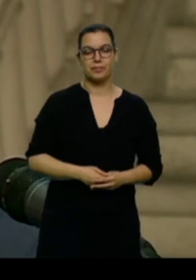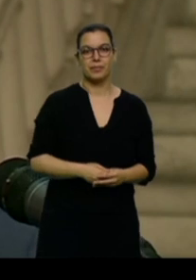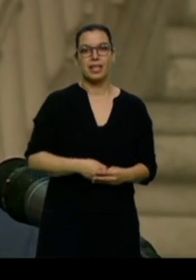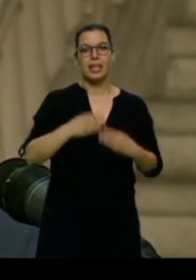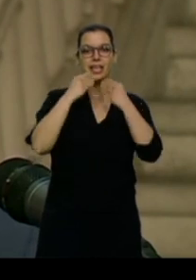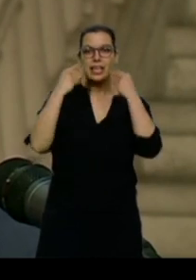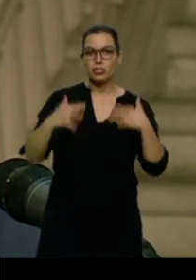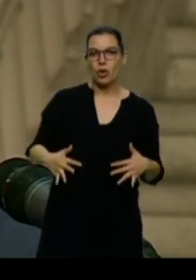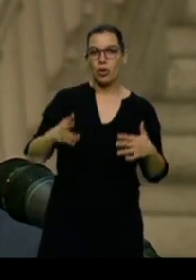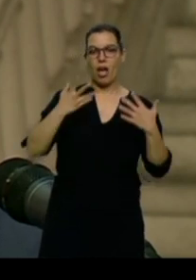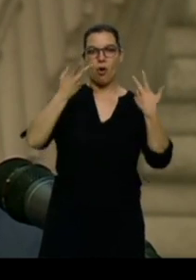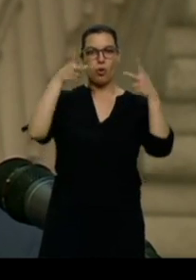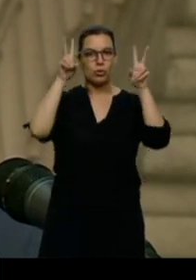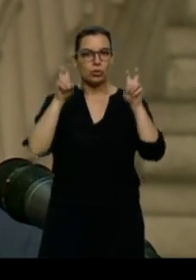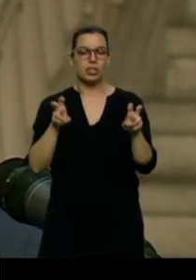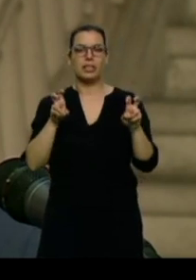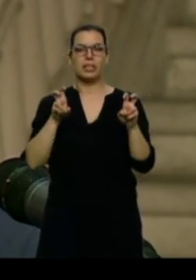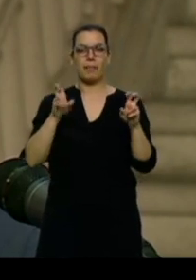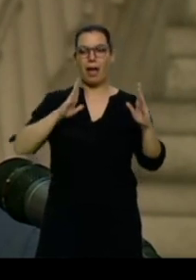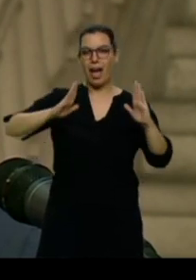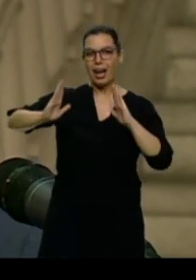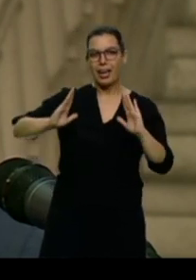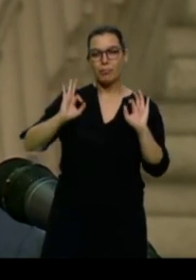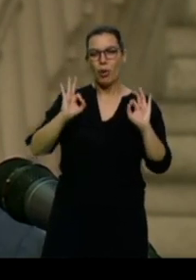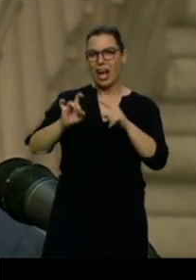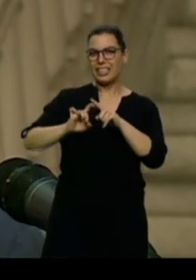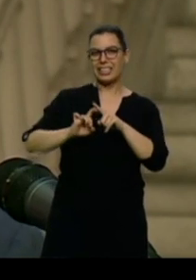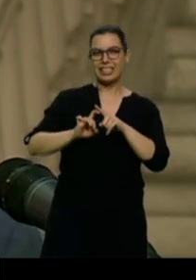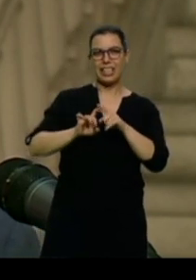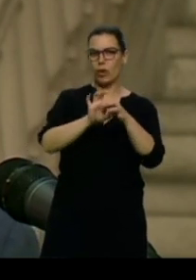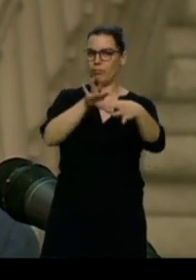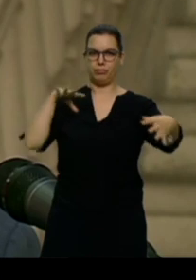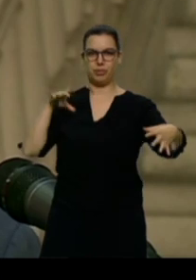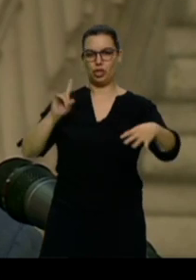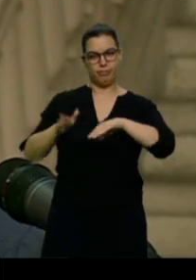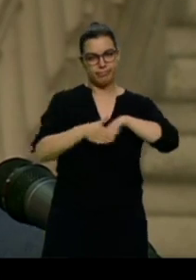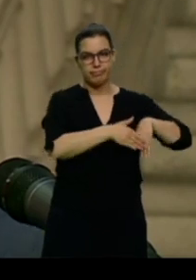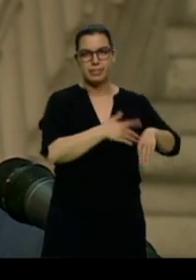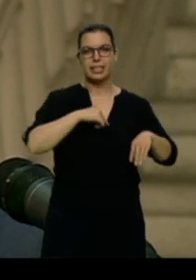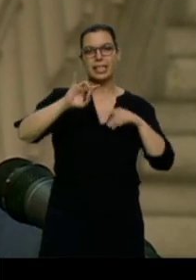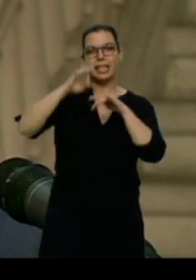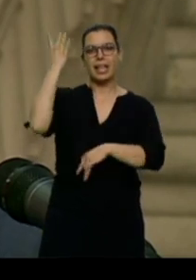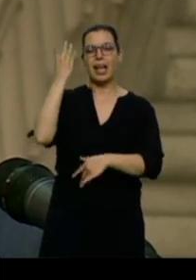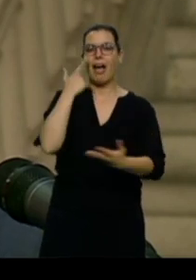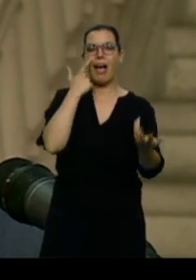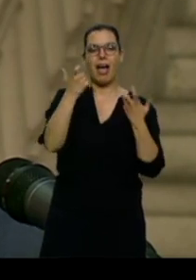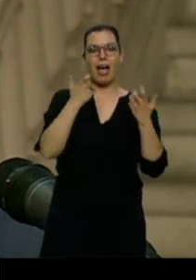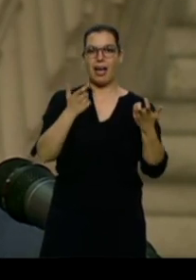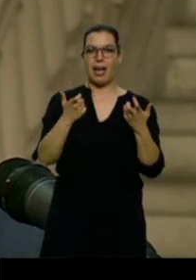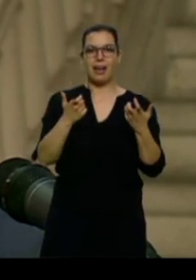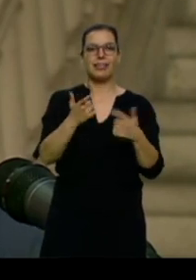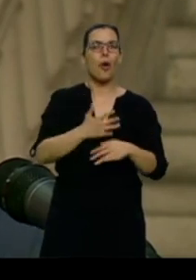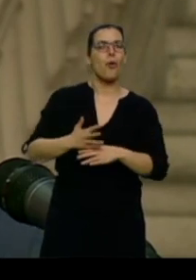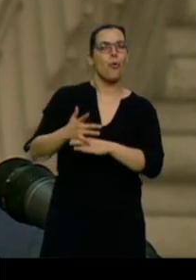tema, a interpretar una época o un estilo, y ha recuperado la idea del arte como un terreno de juego y de